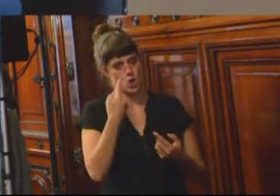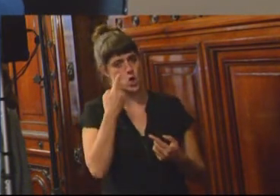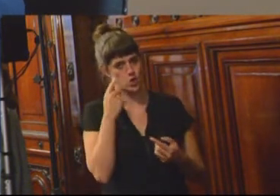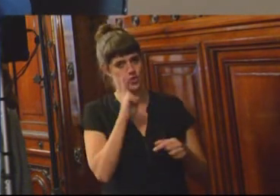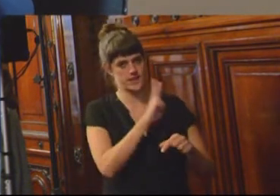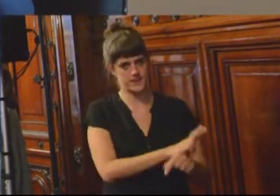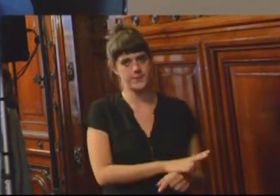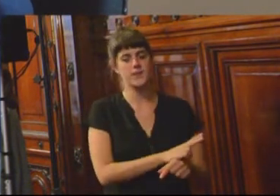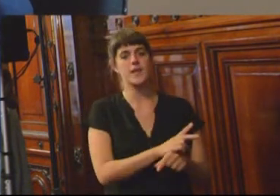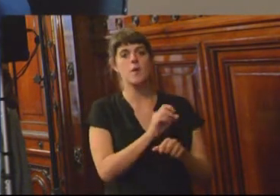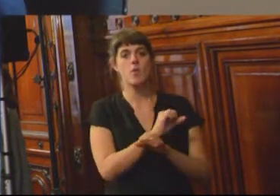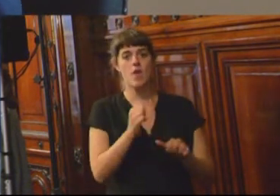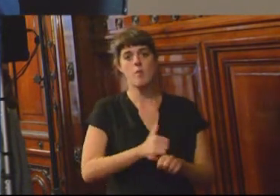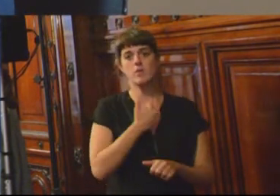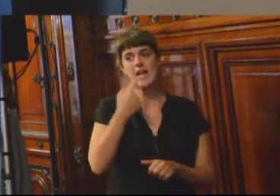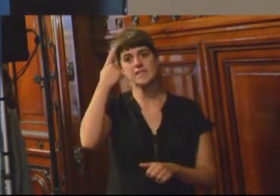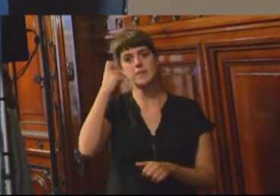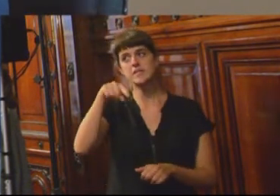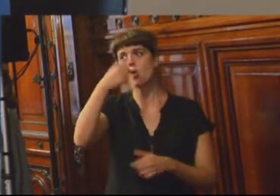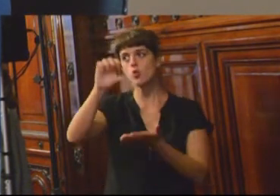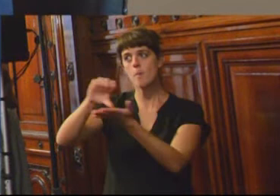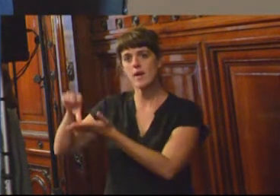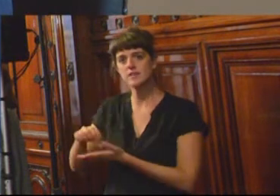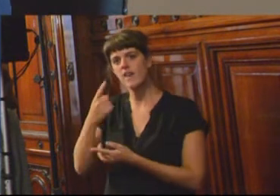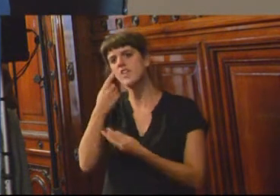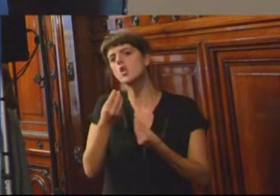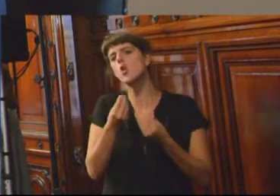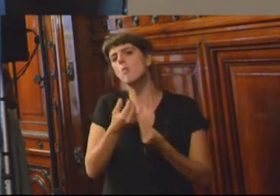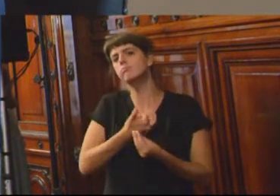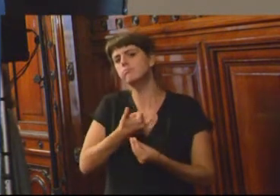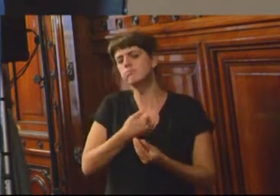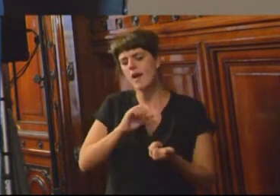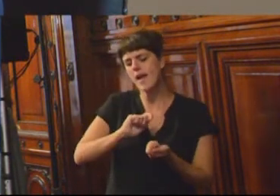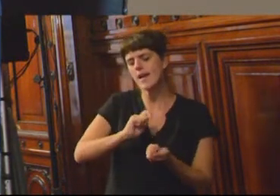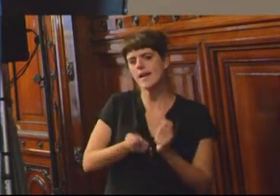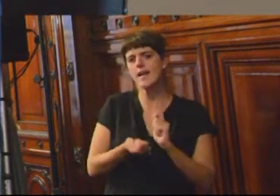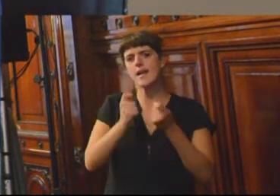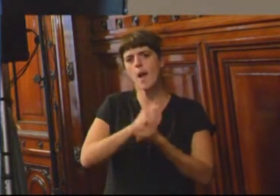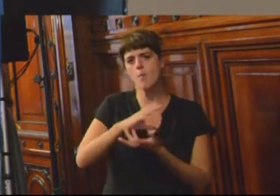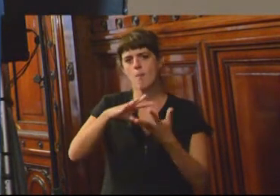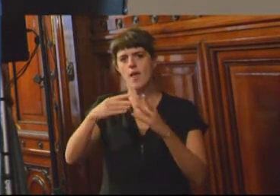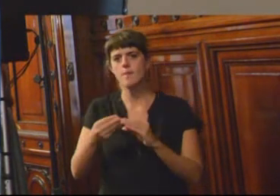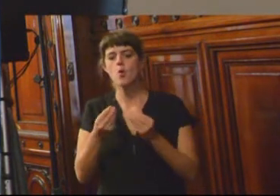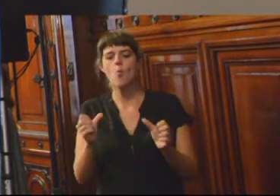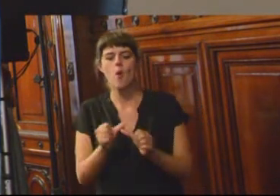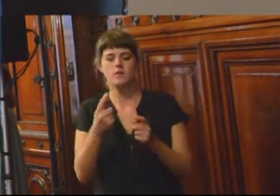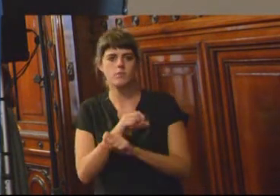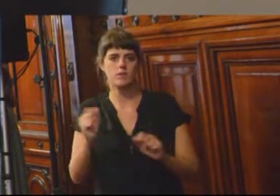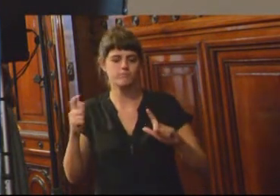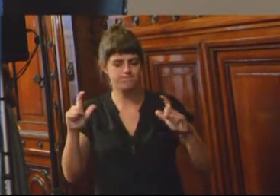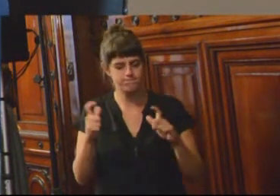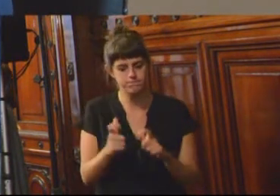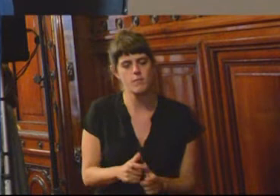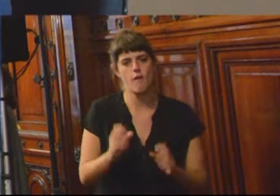otros países para ver cómo, a través de cambio de paradigma, se ha podido reducir los índices de